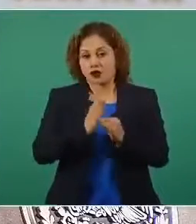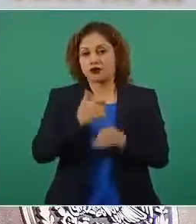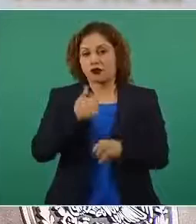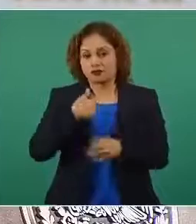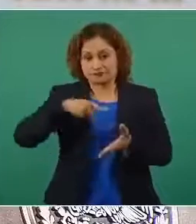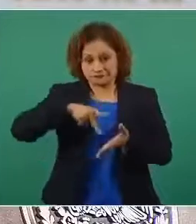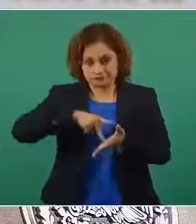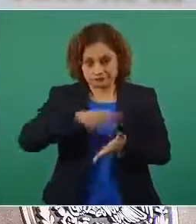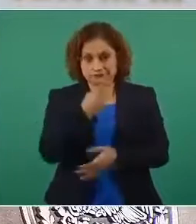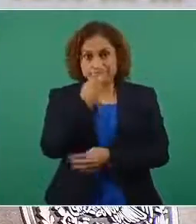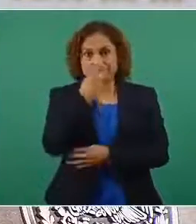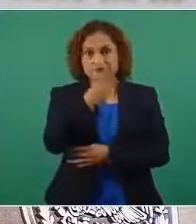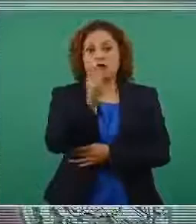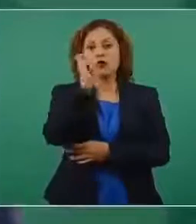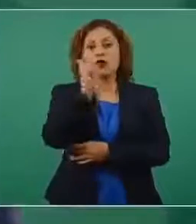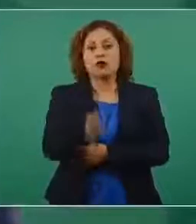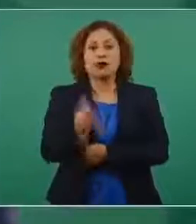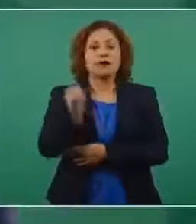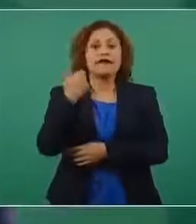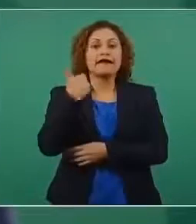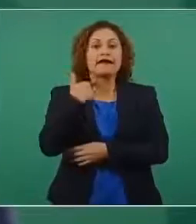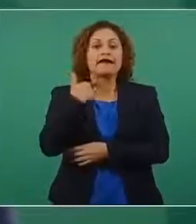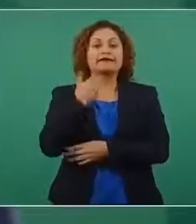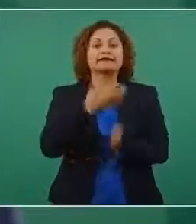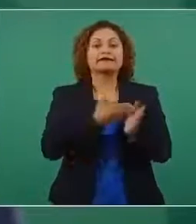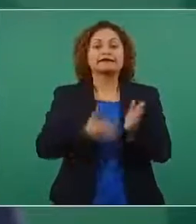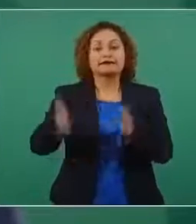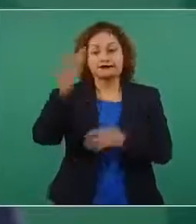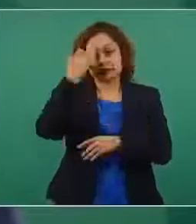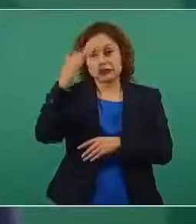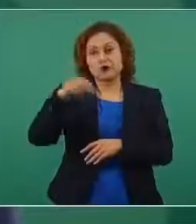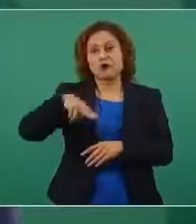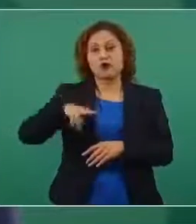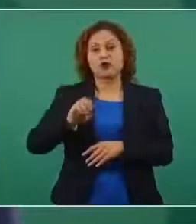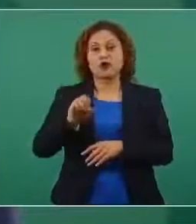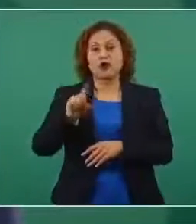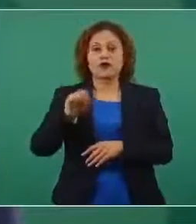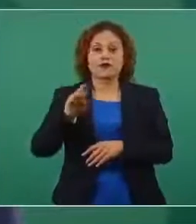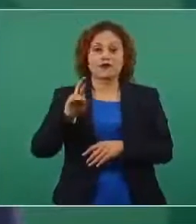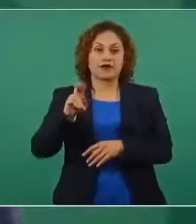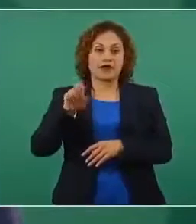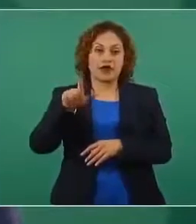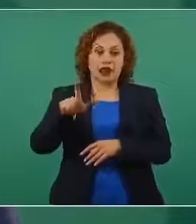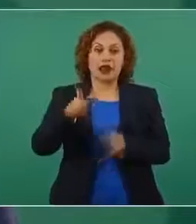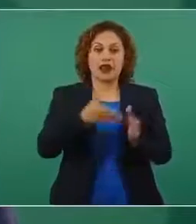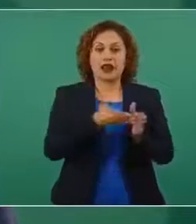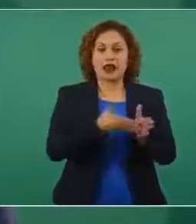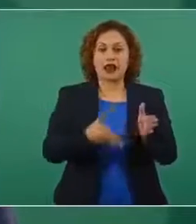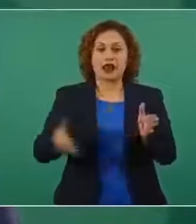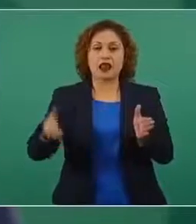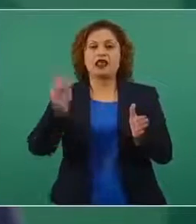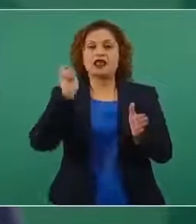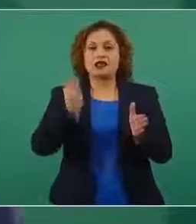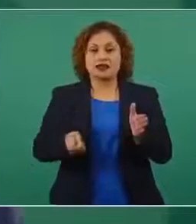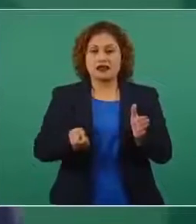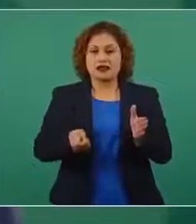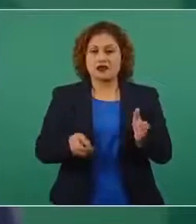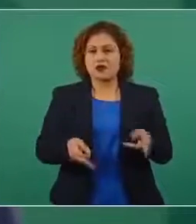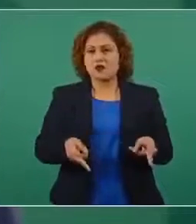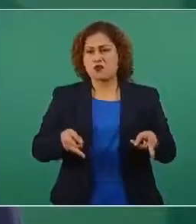que el periodo neoliberal es el periodo de mayor saqueo